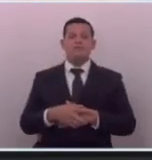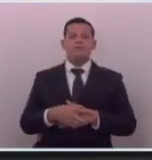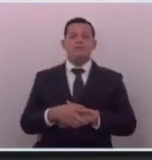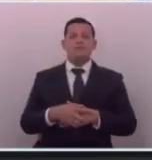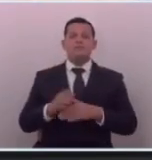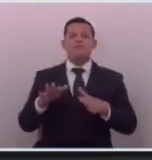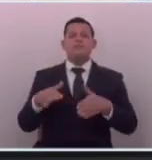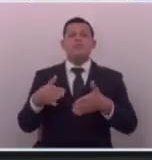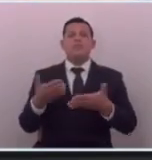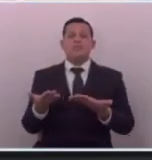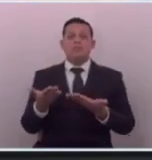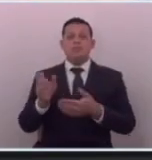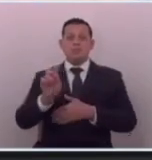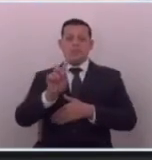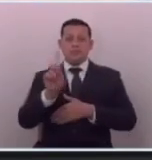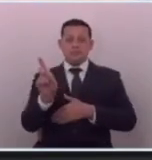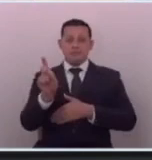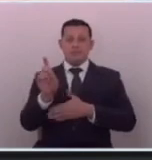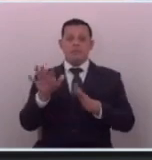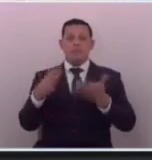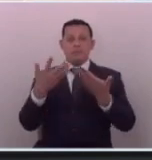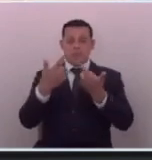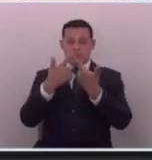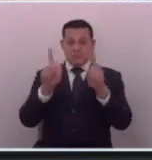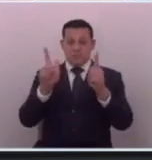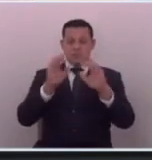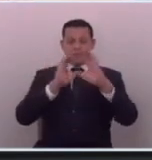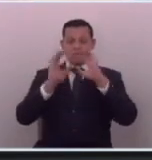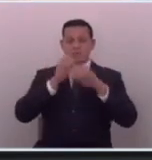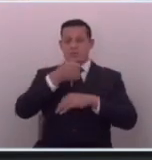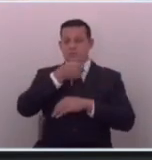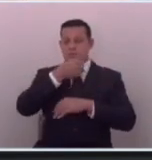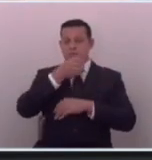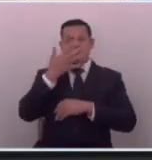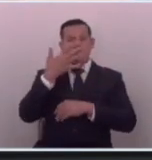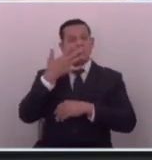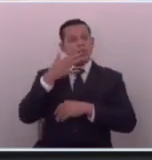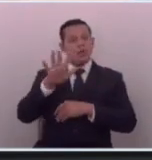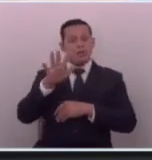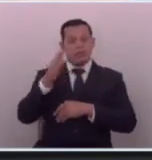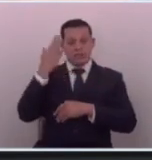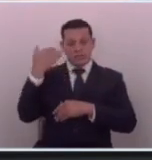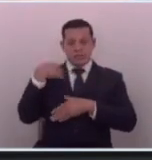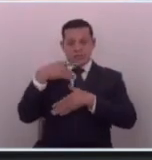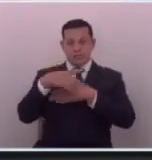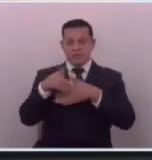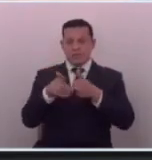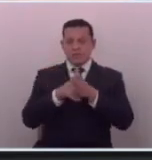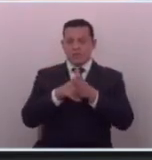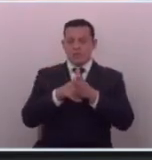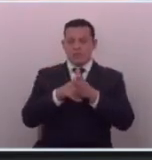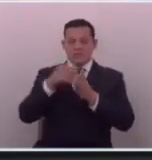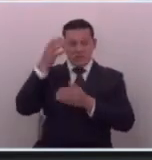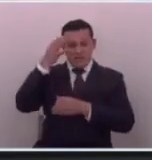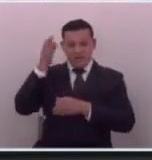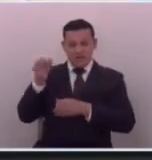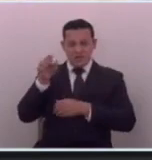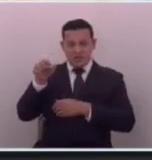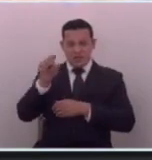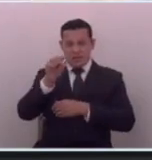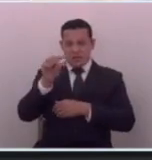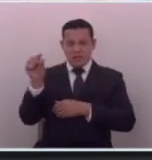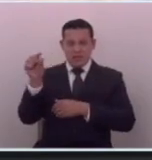¿por qué? porque la libertad de prensa por ejemplo es como decía la diputada que me antecedió creo que ella fue lo que lo